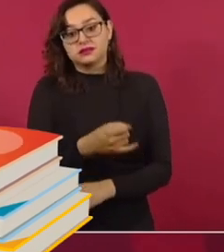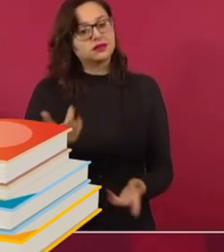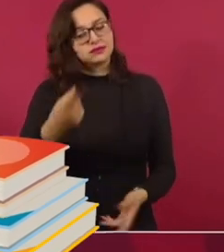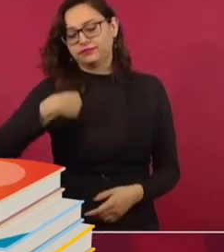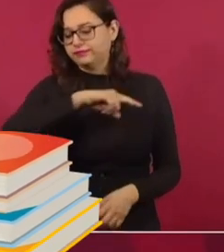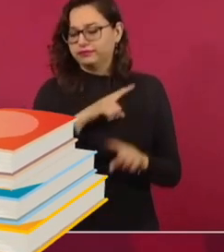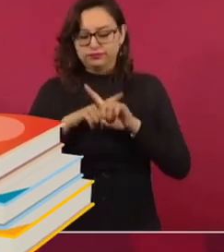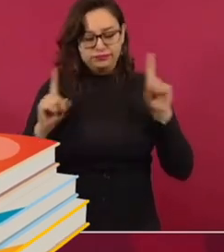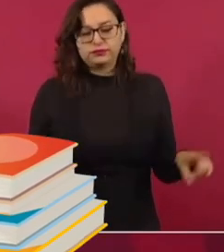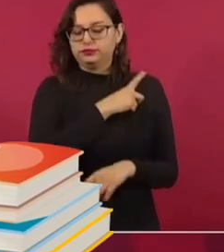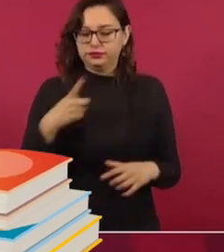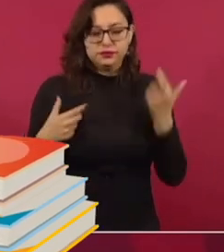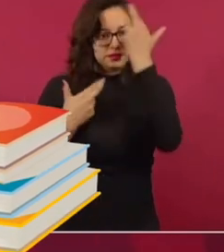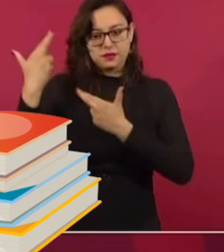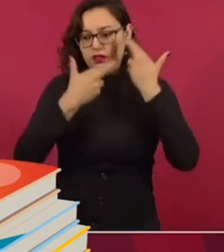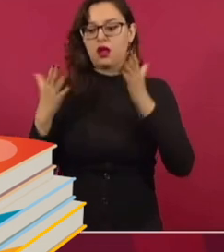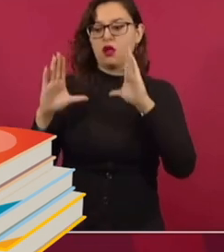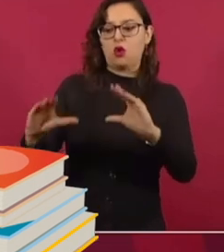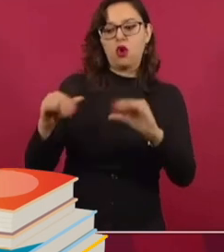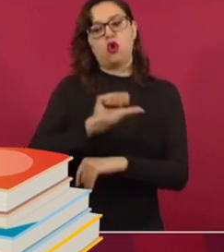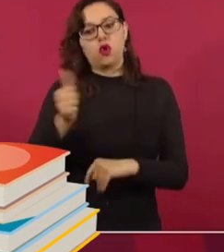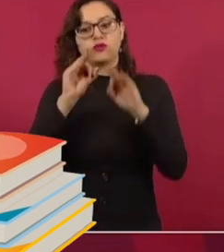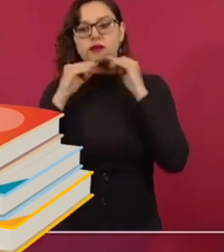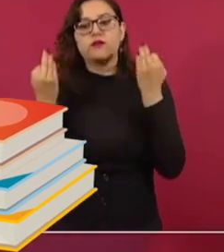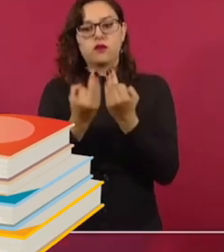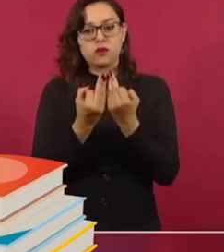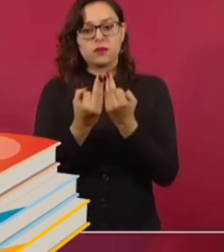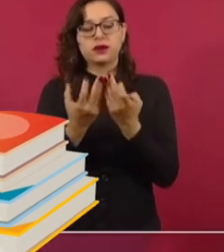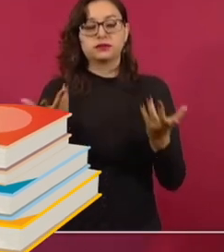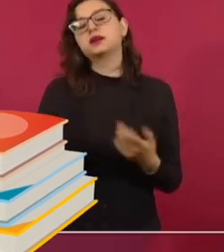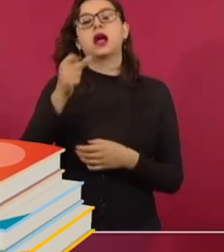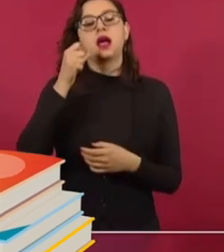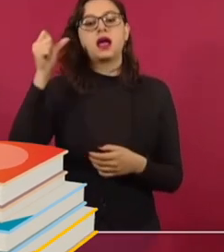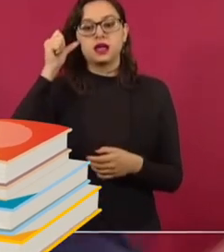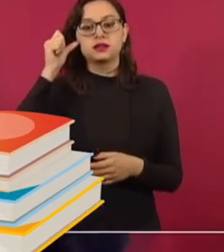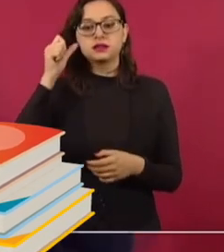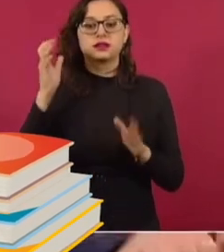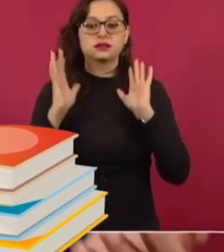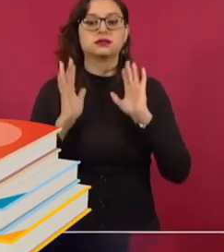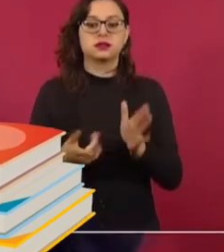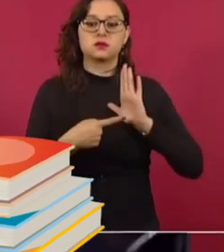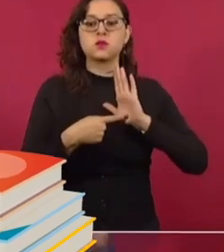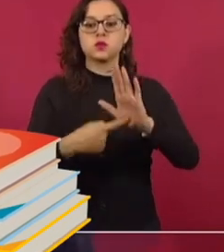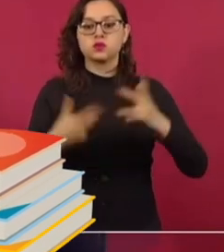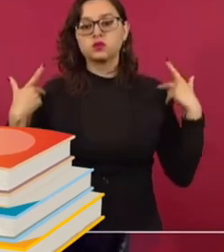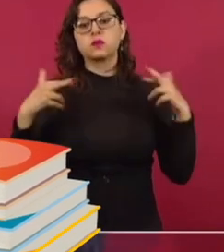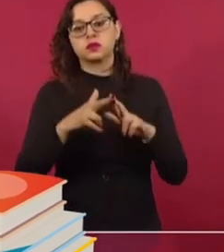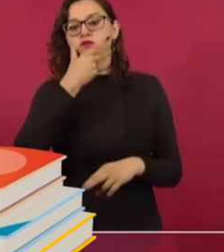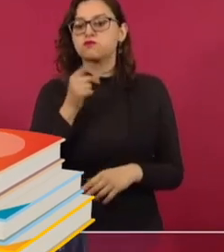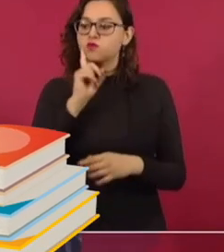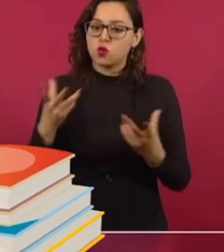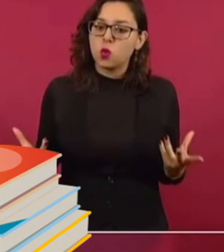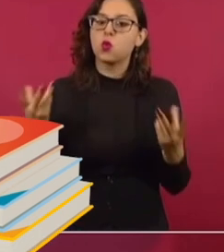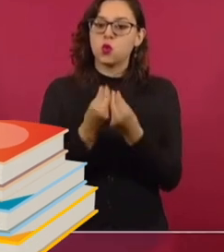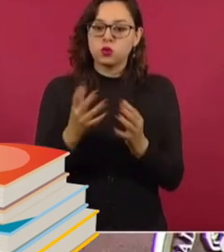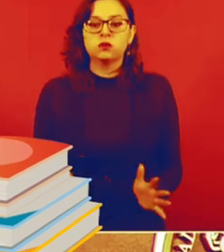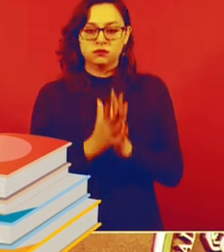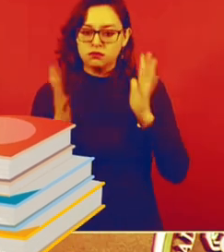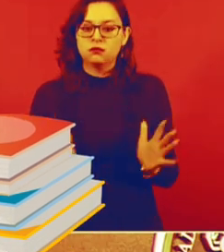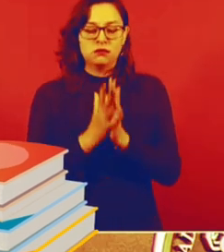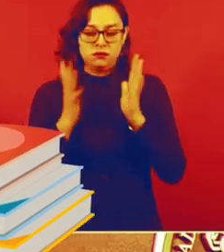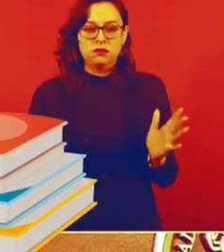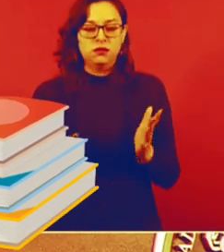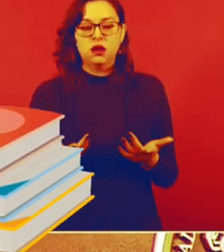se está haciendo un análisis y los estamos llevando a cabo, como se explicó ayer, con la participación de maestras, de maestros, de mucha gente,